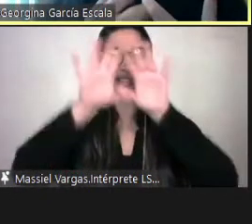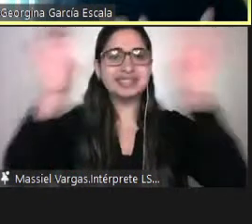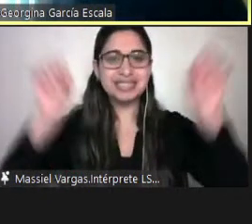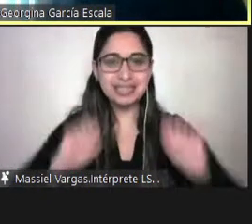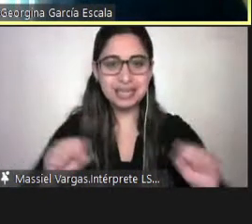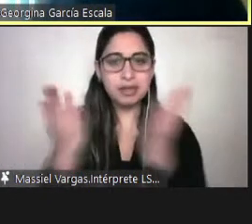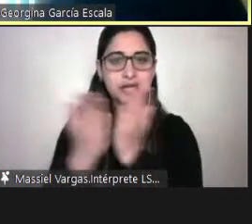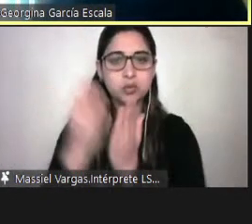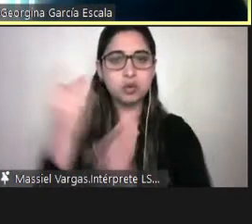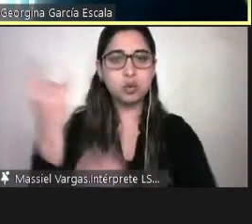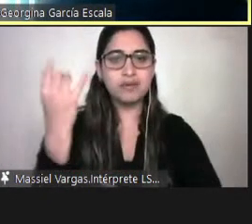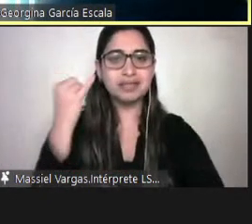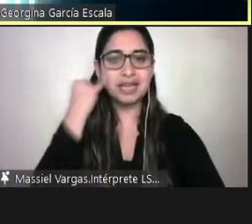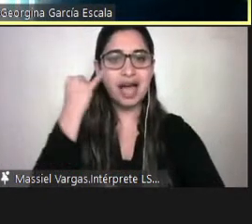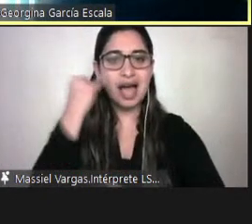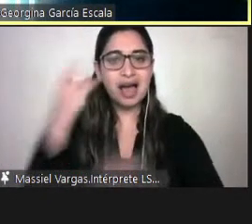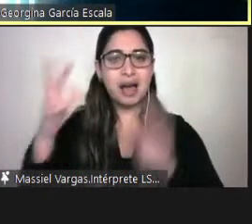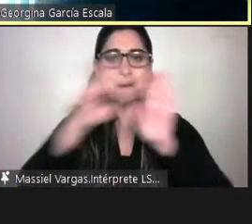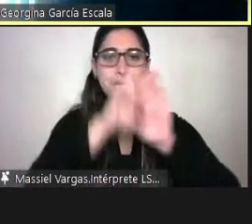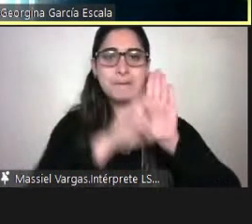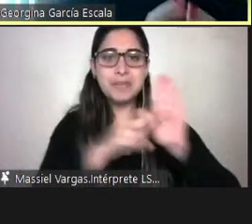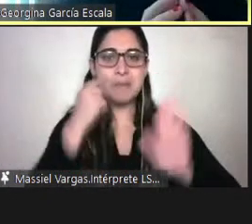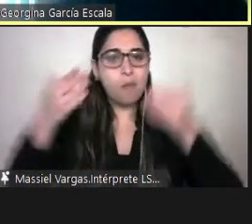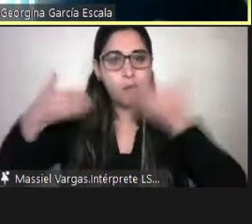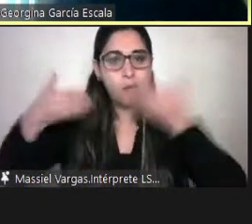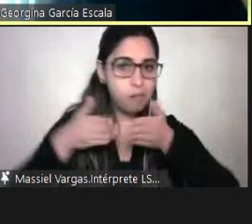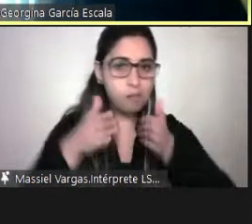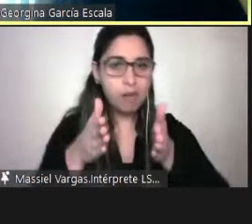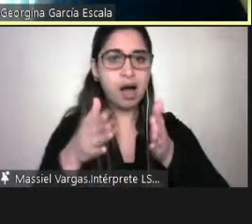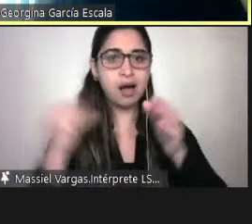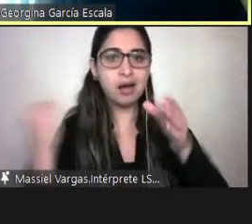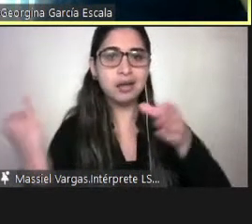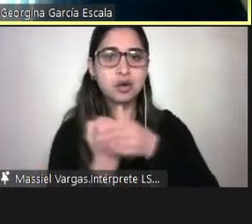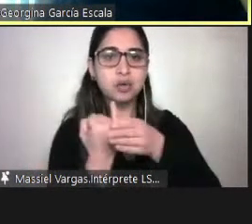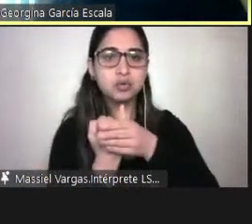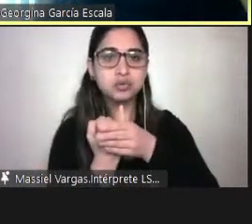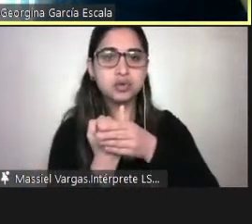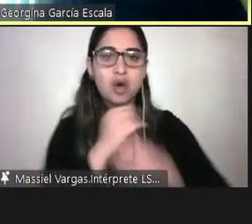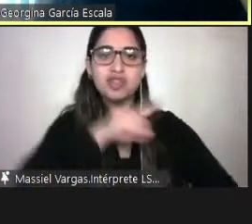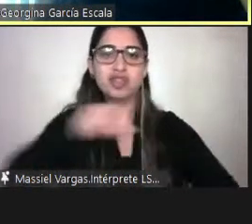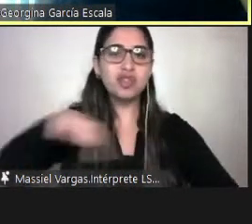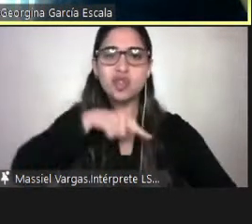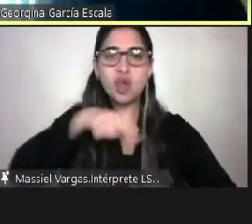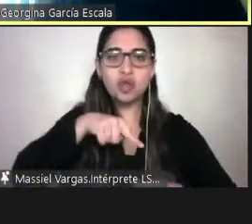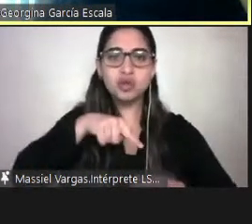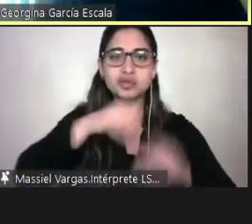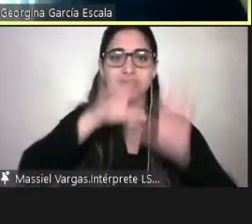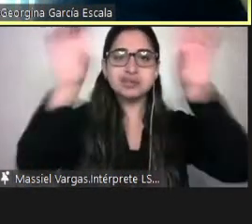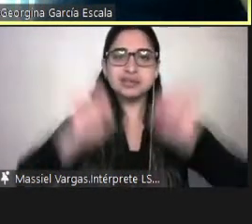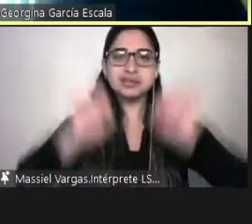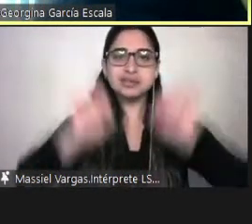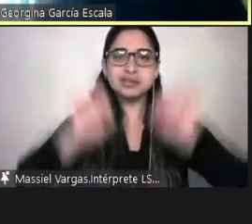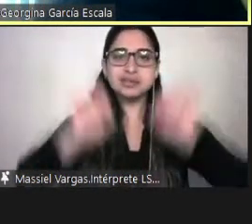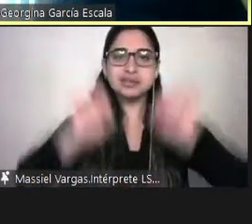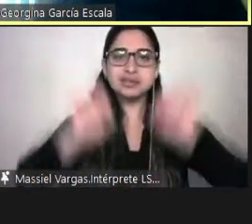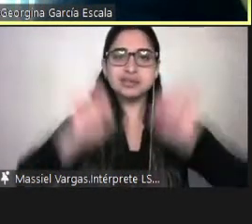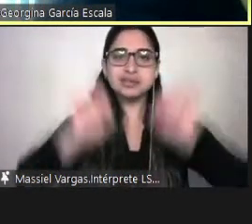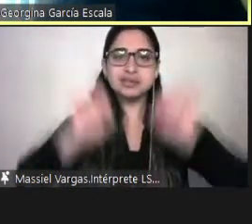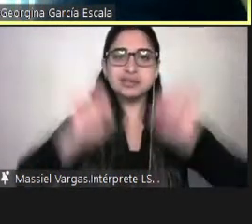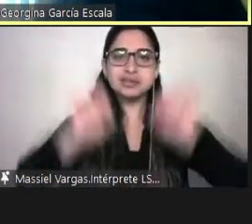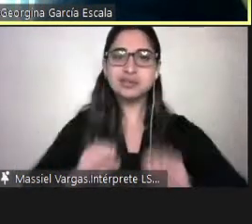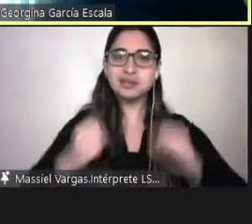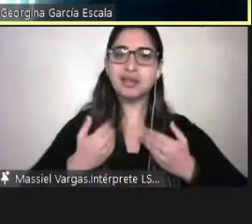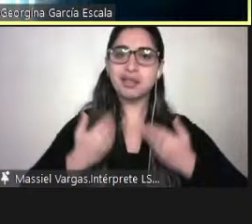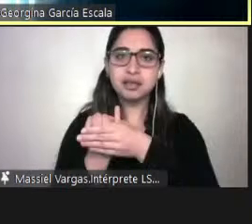guiarse por el principio de inclusión que obliga a todo el sistema a promover la inclusión de los